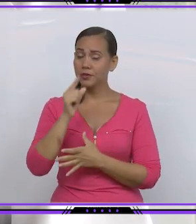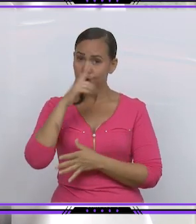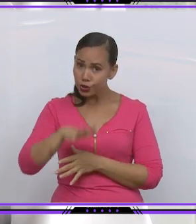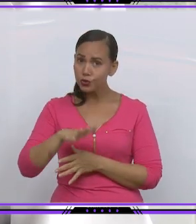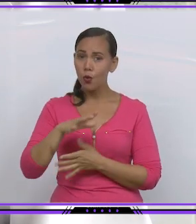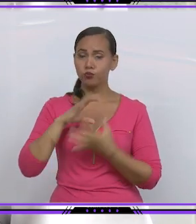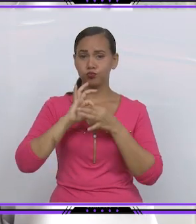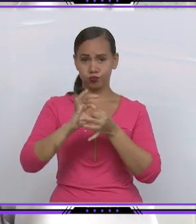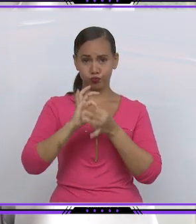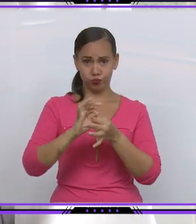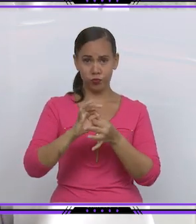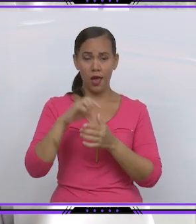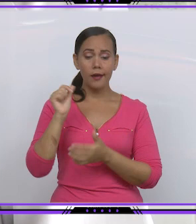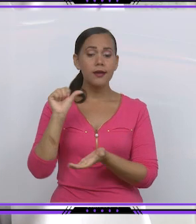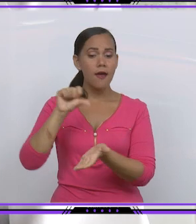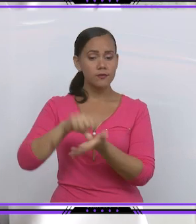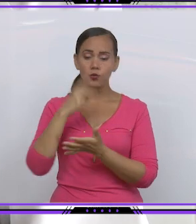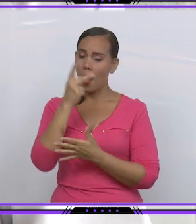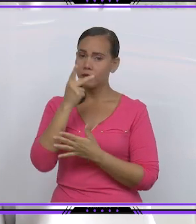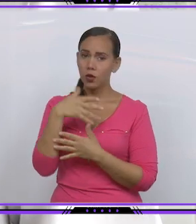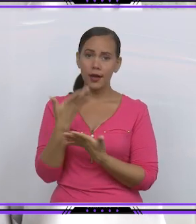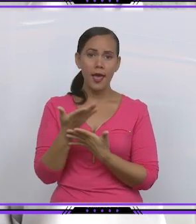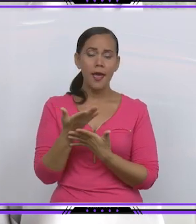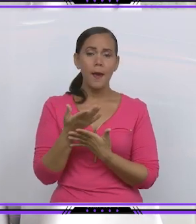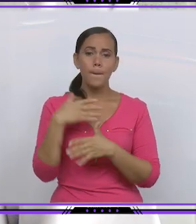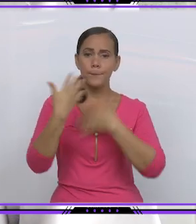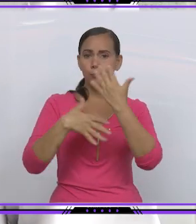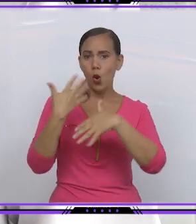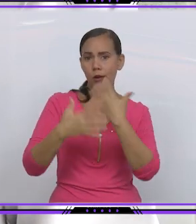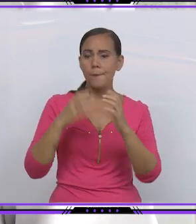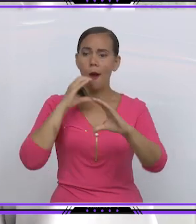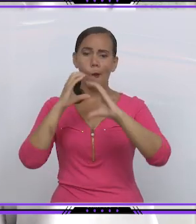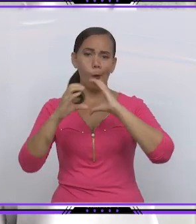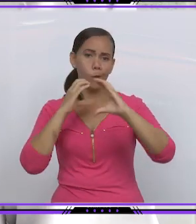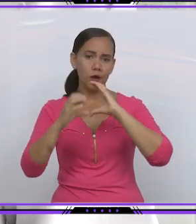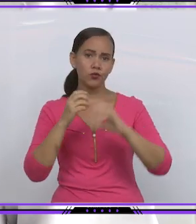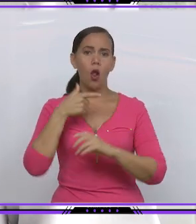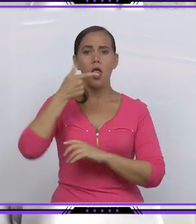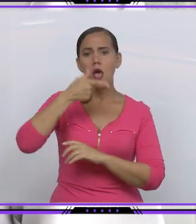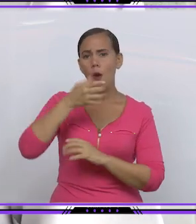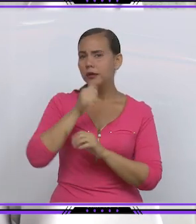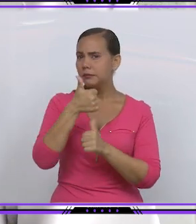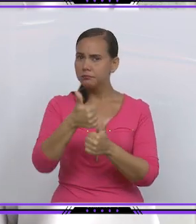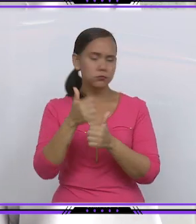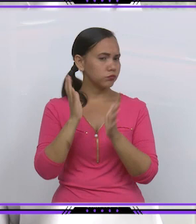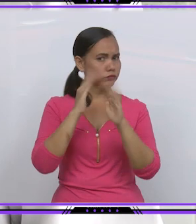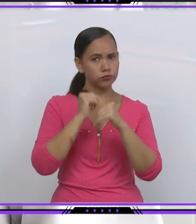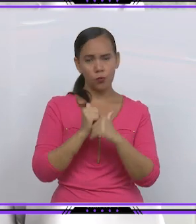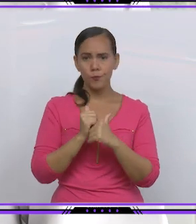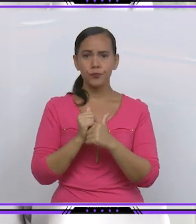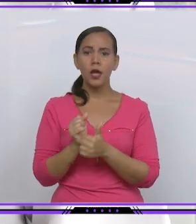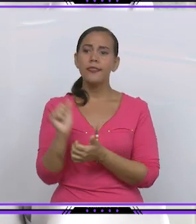que es lo que se ve en este centro. Con trastornos muy grandes de la comunicación, del lenguaje, de la socialización,